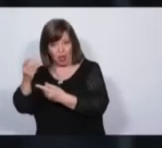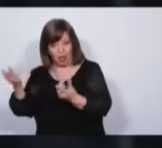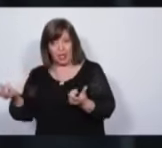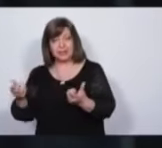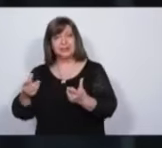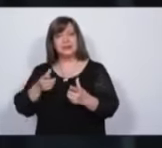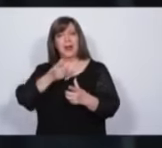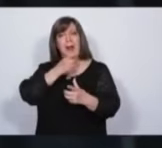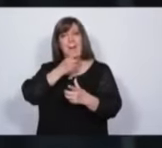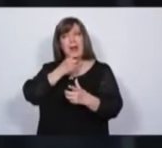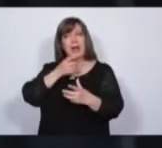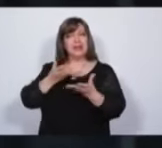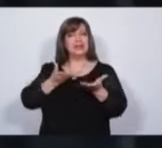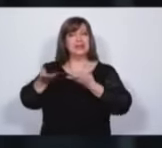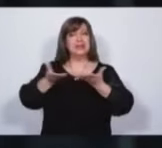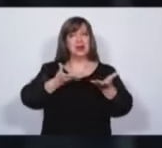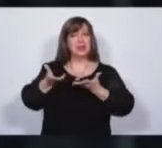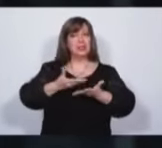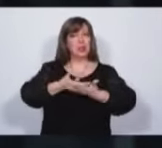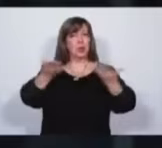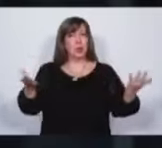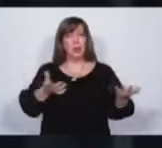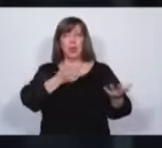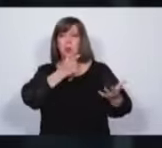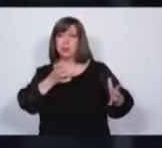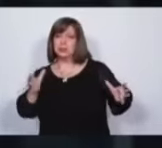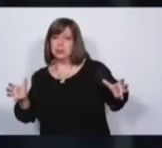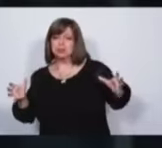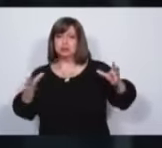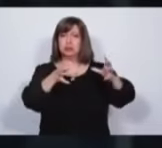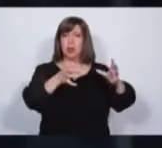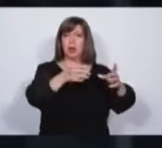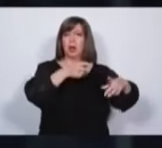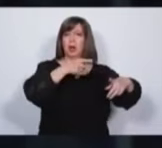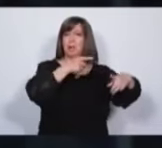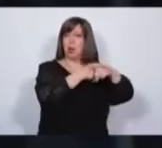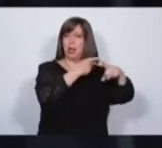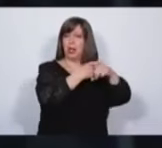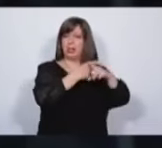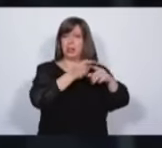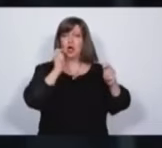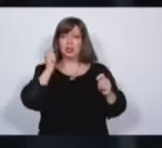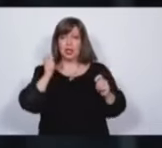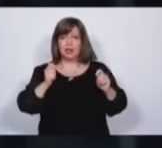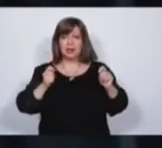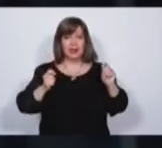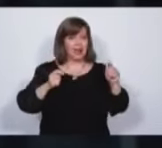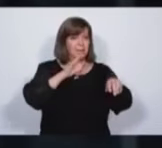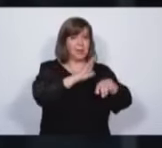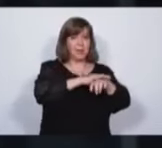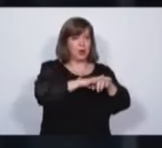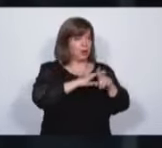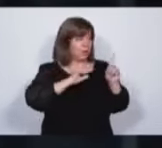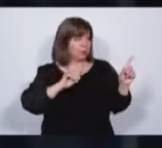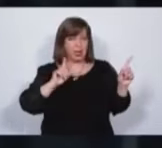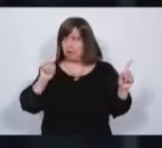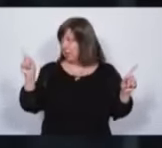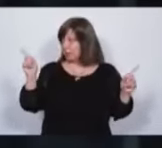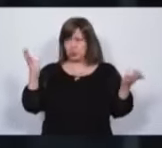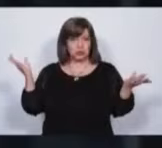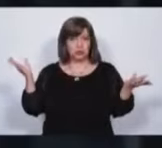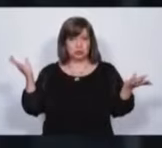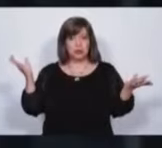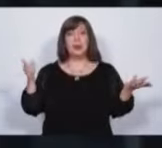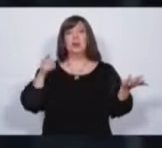en una caja política. Y no son cualquiera, son ellos, son ellos. Ellos estuvieron gobernando los últimos 7 años cuando de